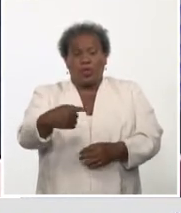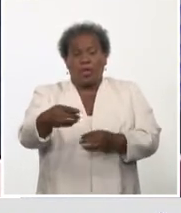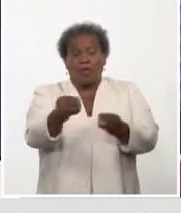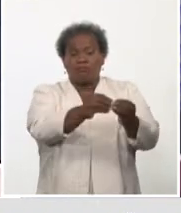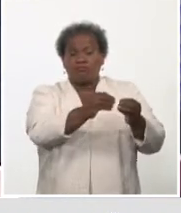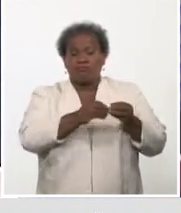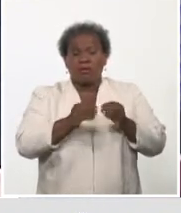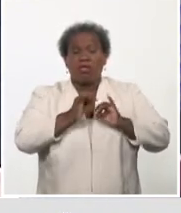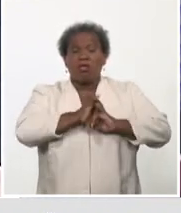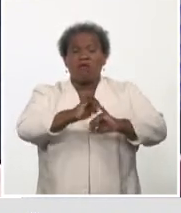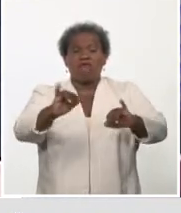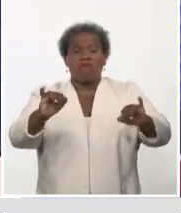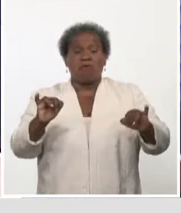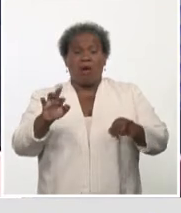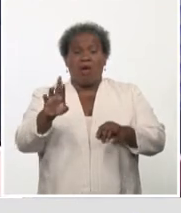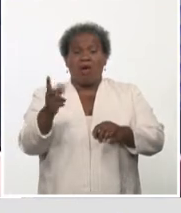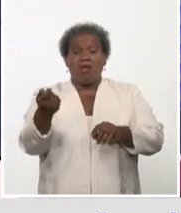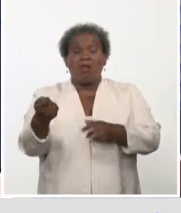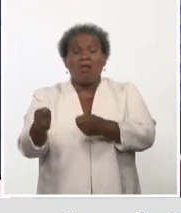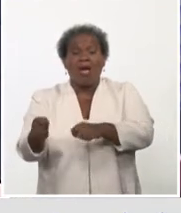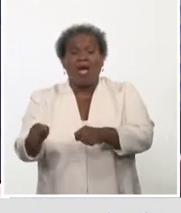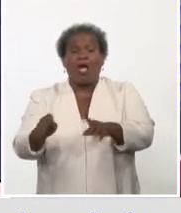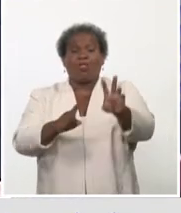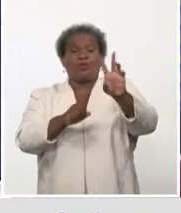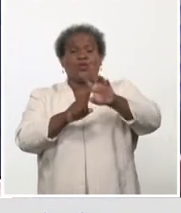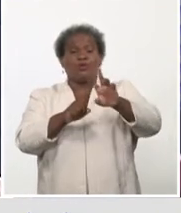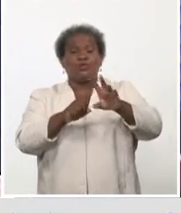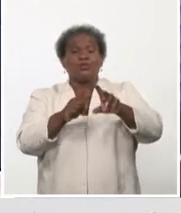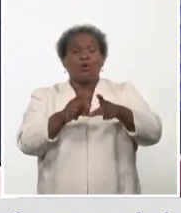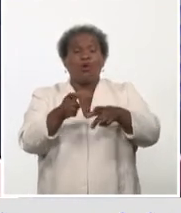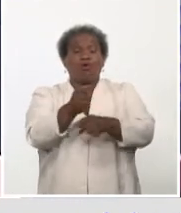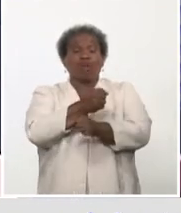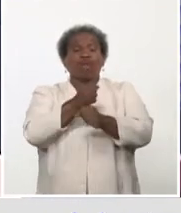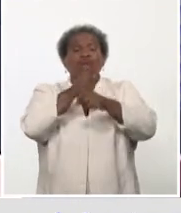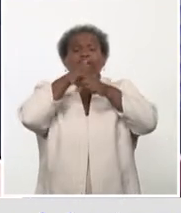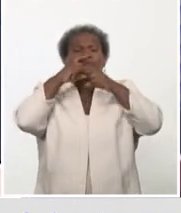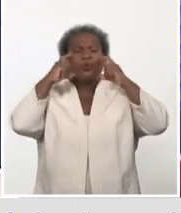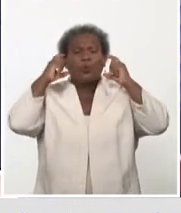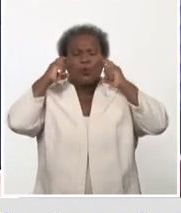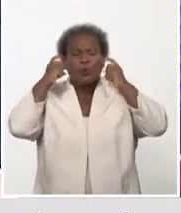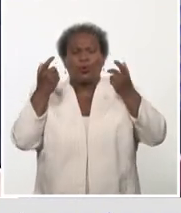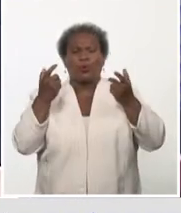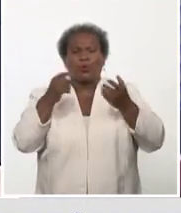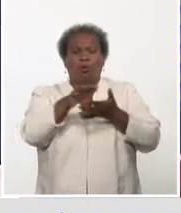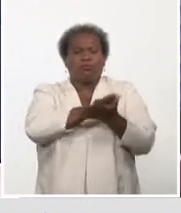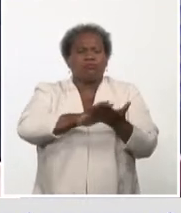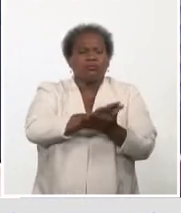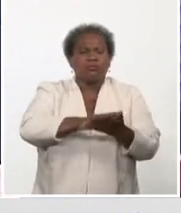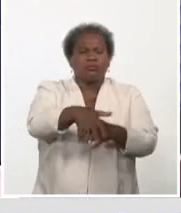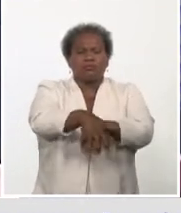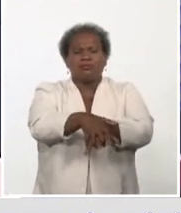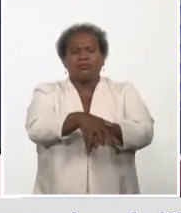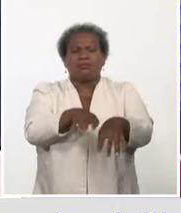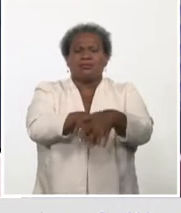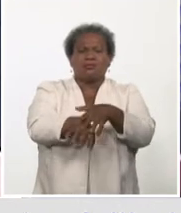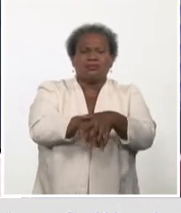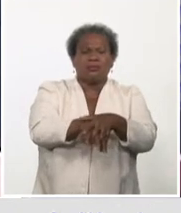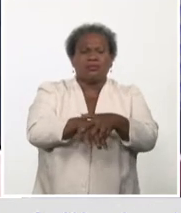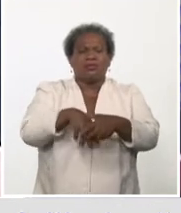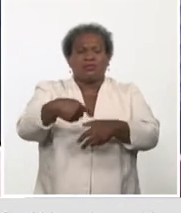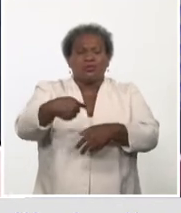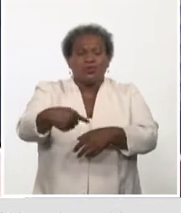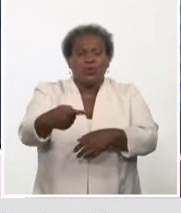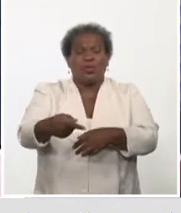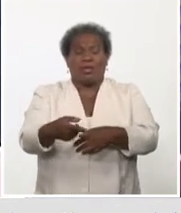de todos nuestros medios. Son las mismas, es decir, el uso correcto del nasobuco, el lavado correcto y frecuente de las manos.